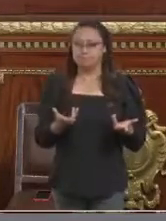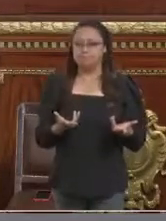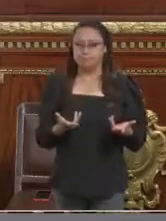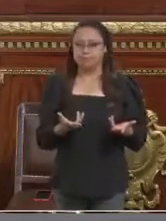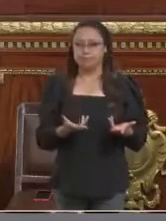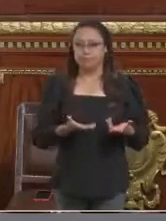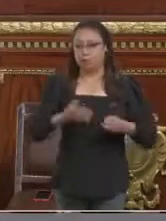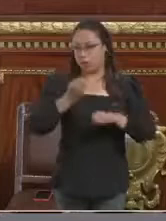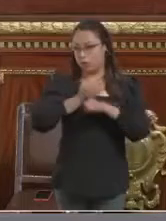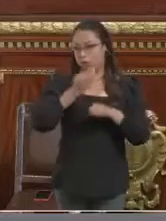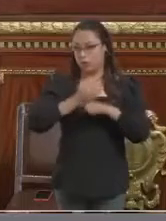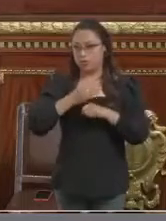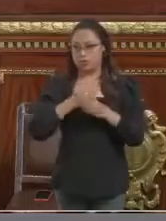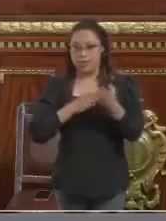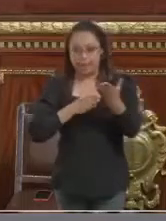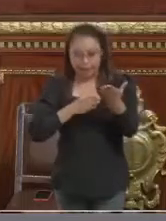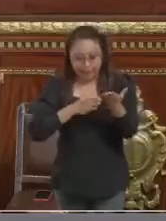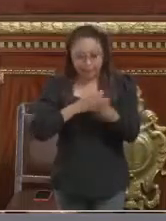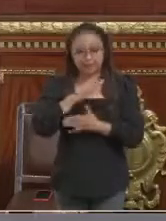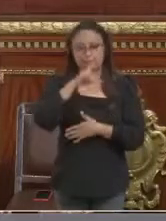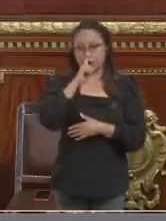falta de acceso al agua.